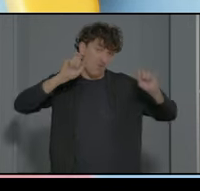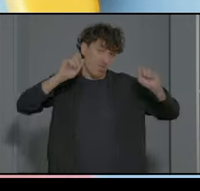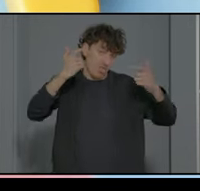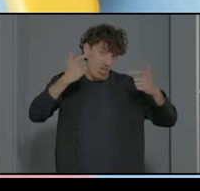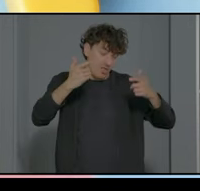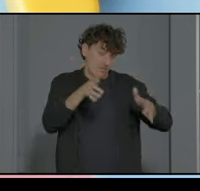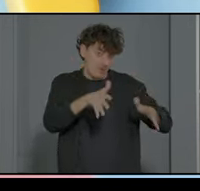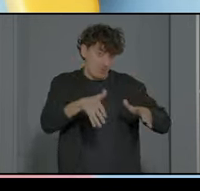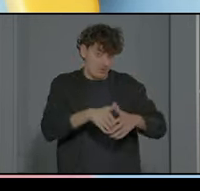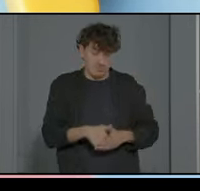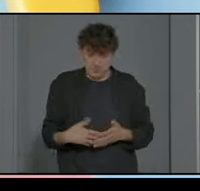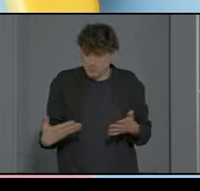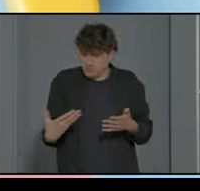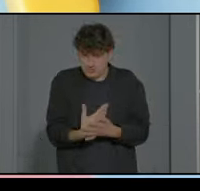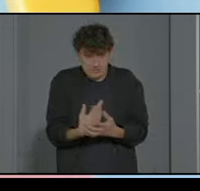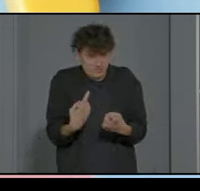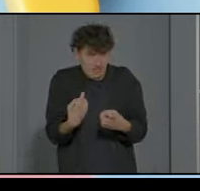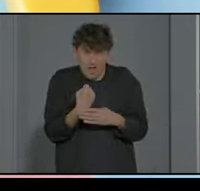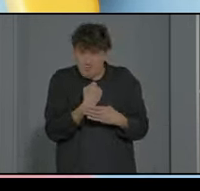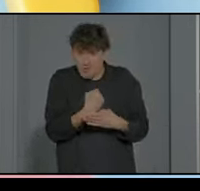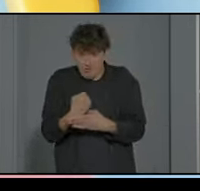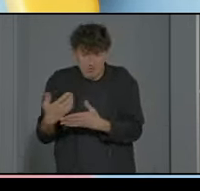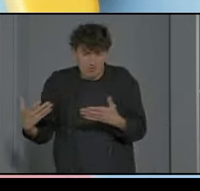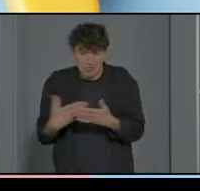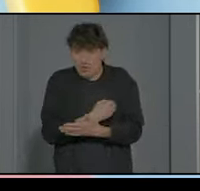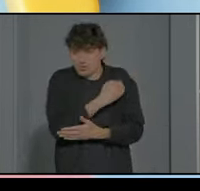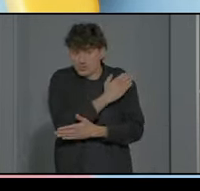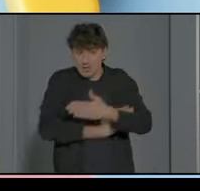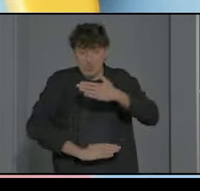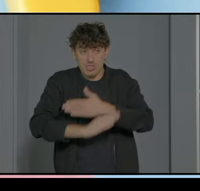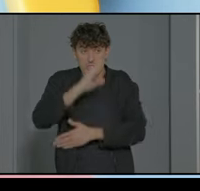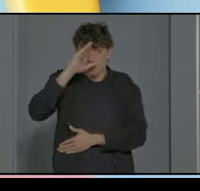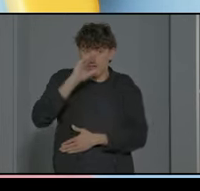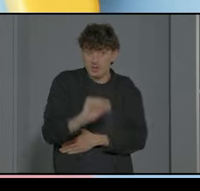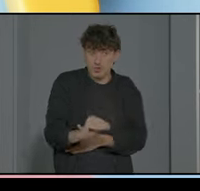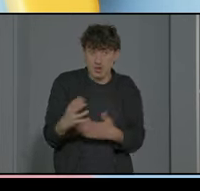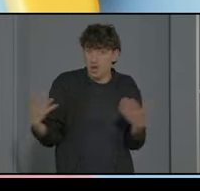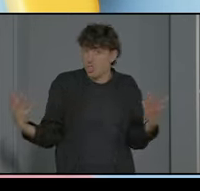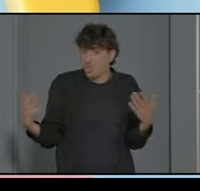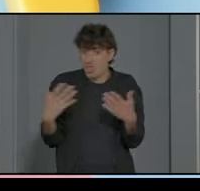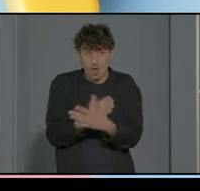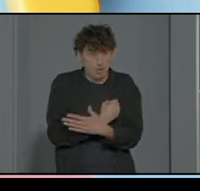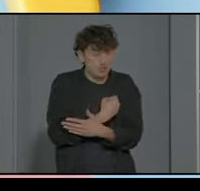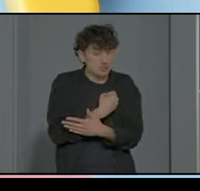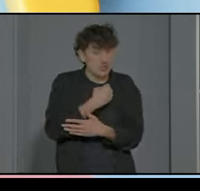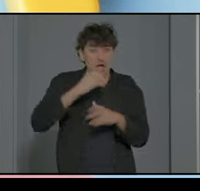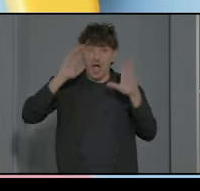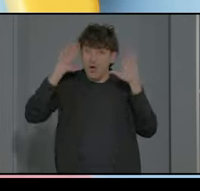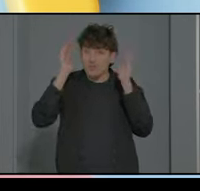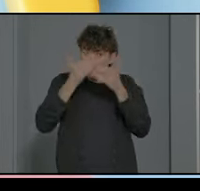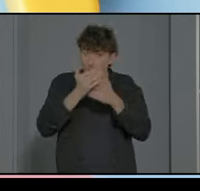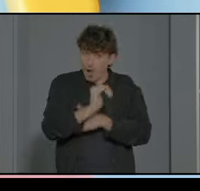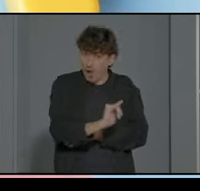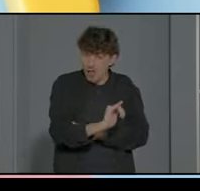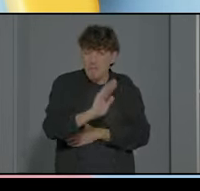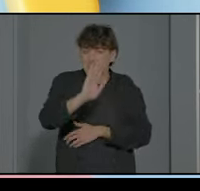todos tienen muchas necesidades de apoyo todos tienen discapacidad intelectual todos tienen TEA autismo y la